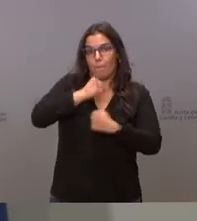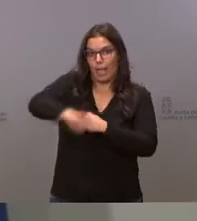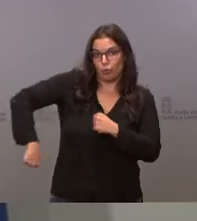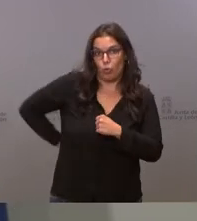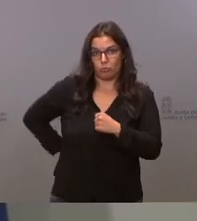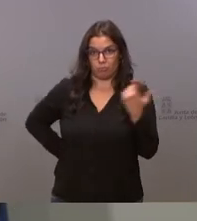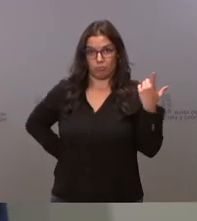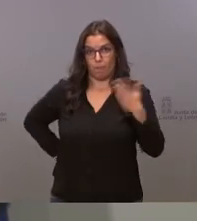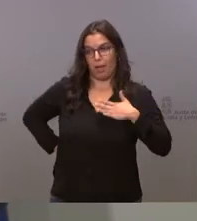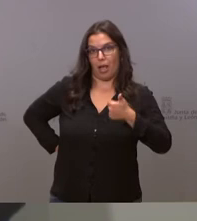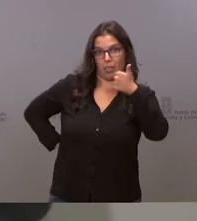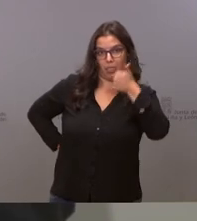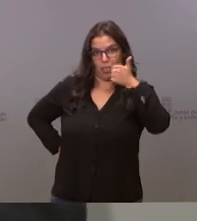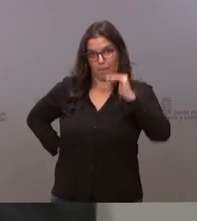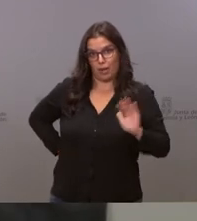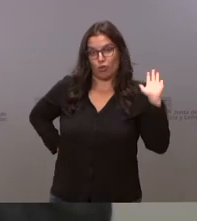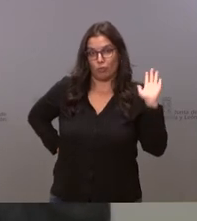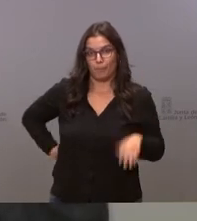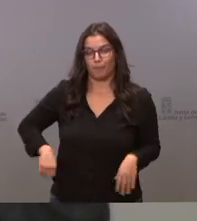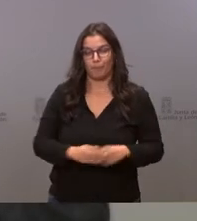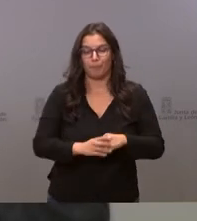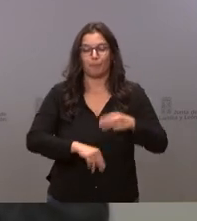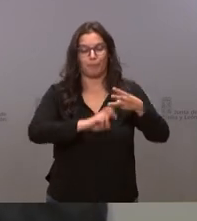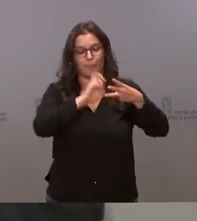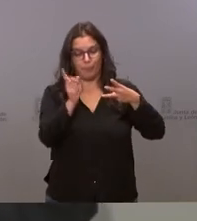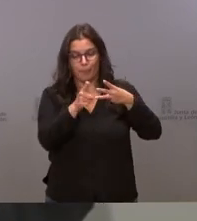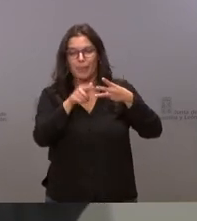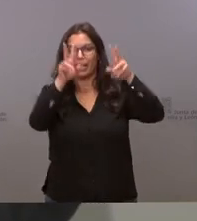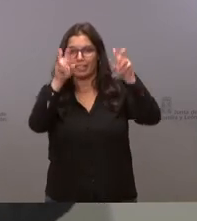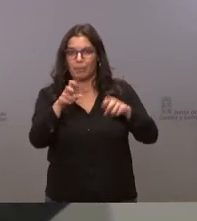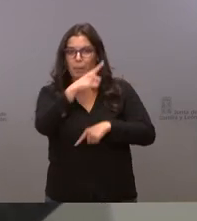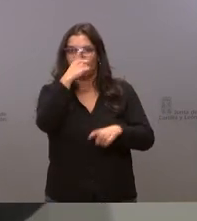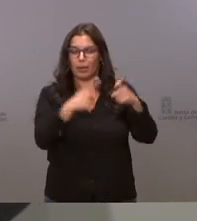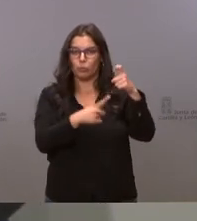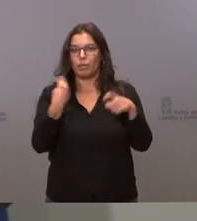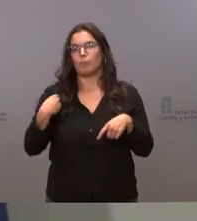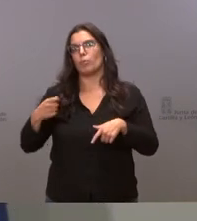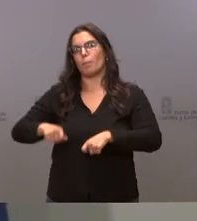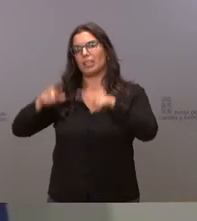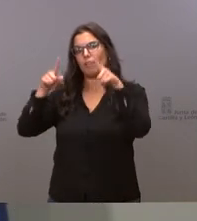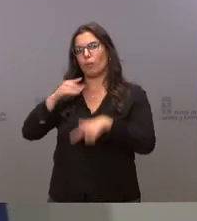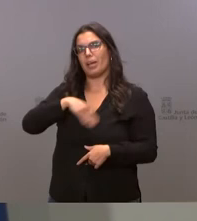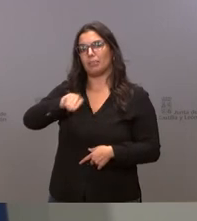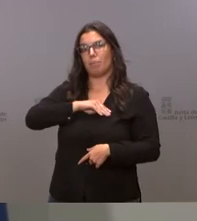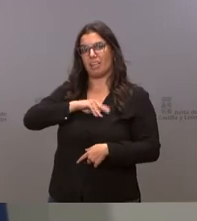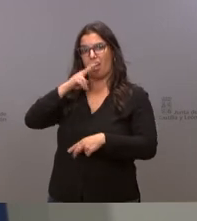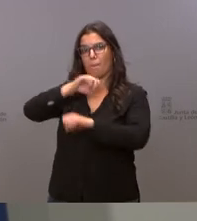sobre la pregunta de la plataforma de la España vaciada y su entrada en política mire